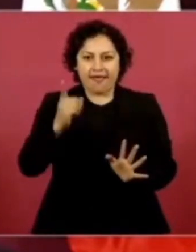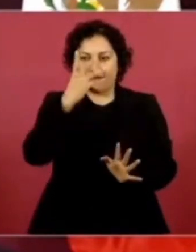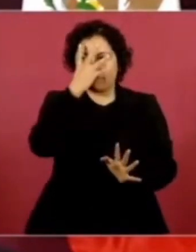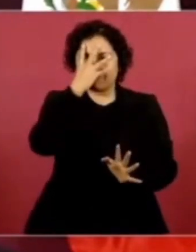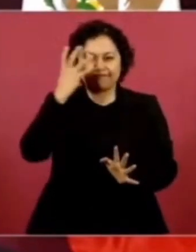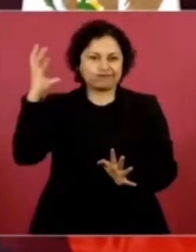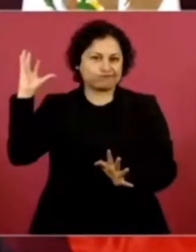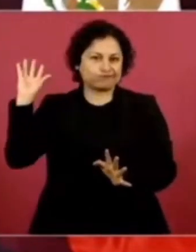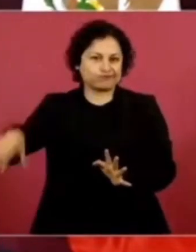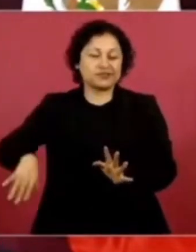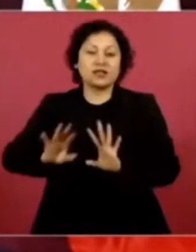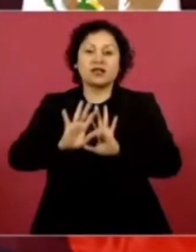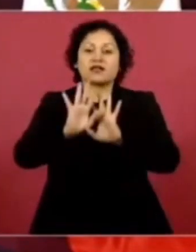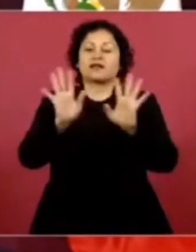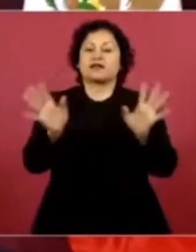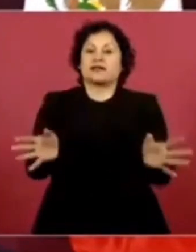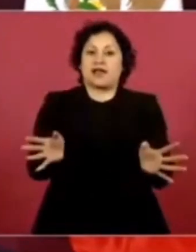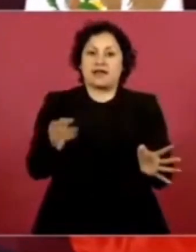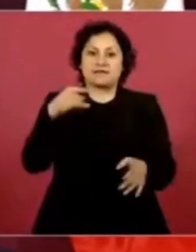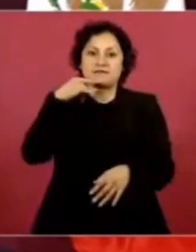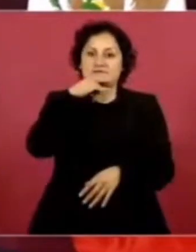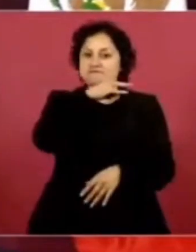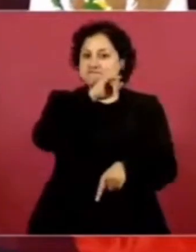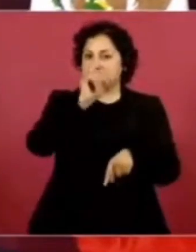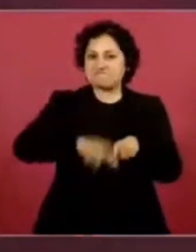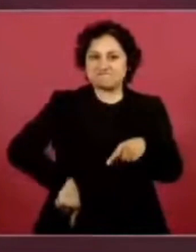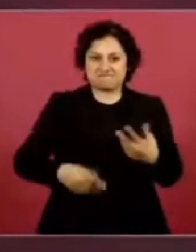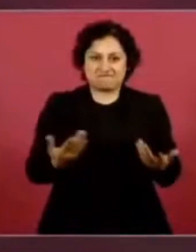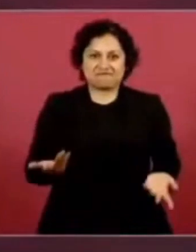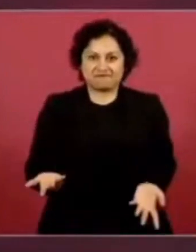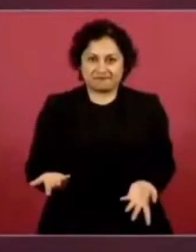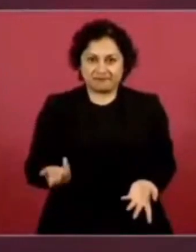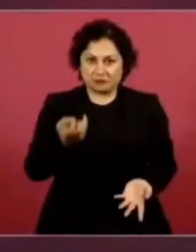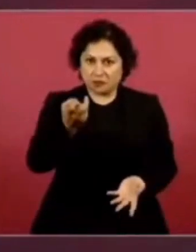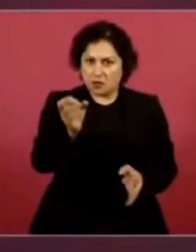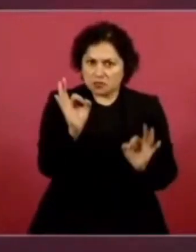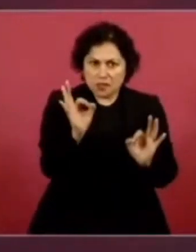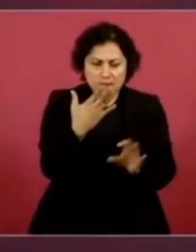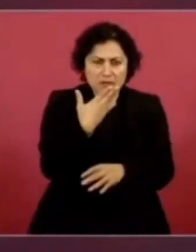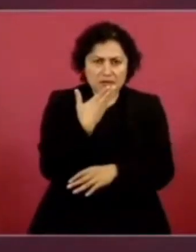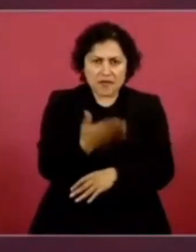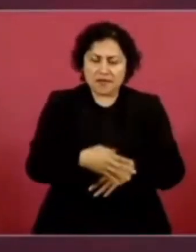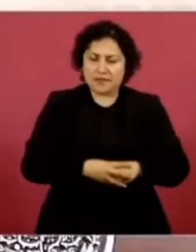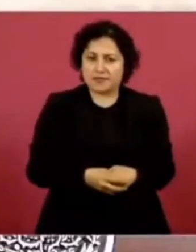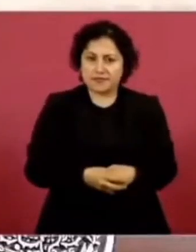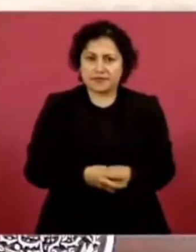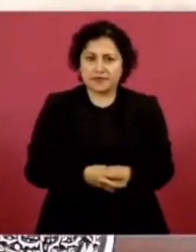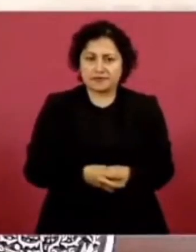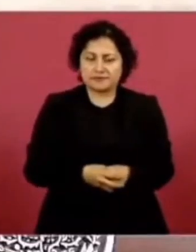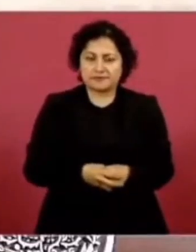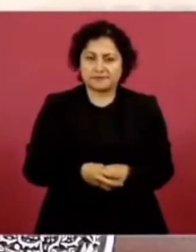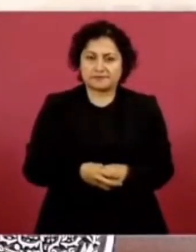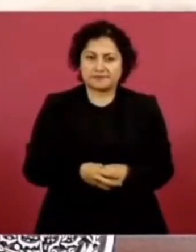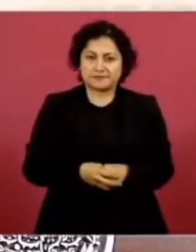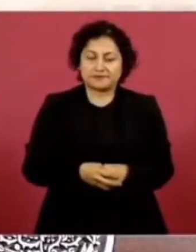y nosotros vamos a continuar apoyando a